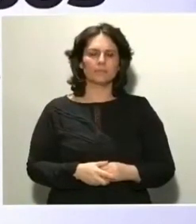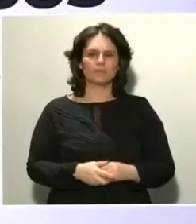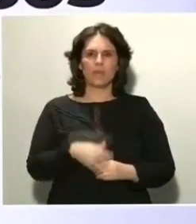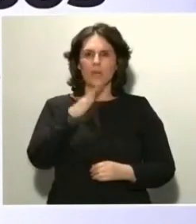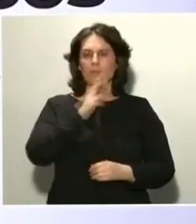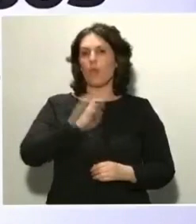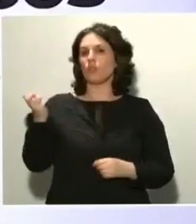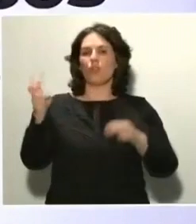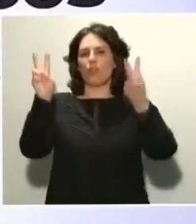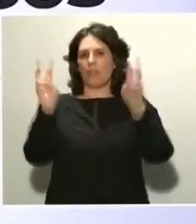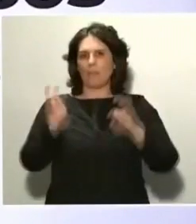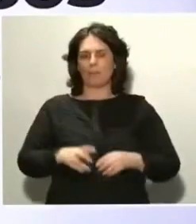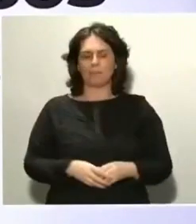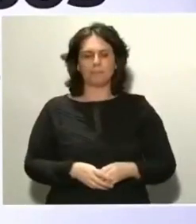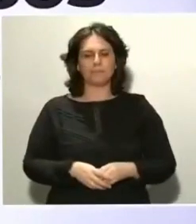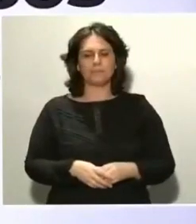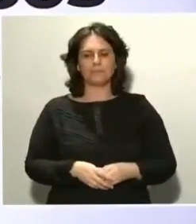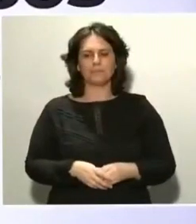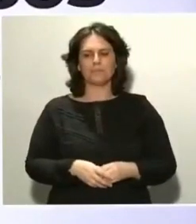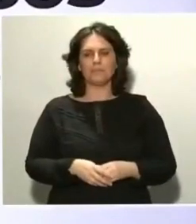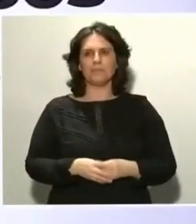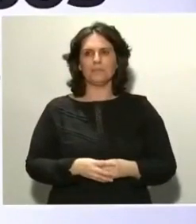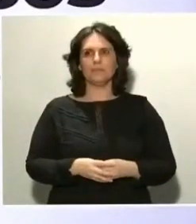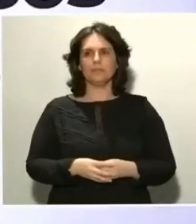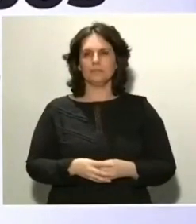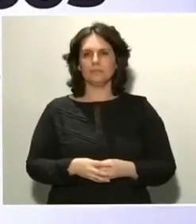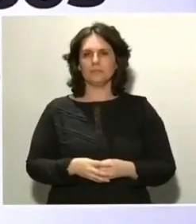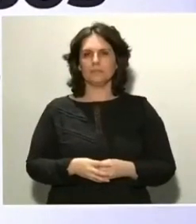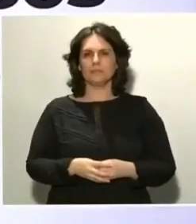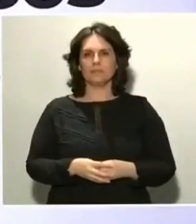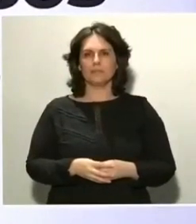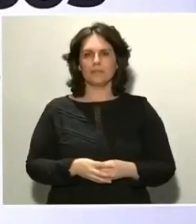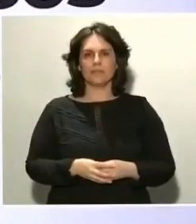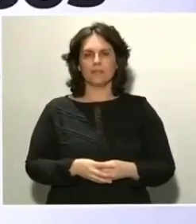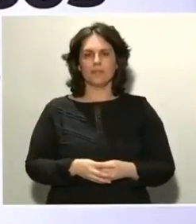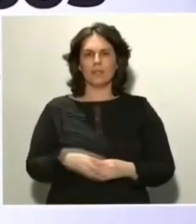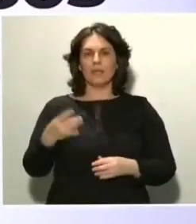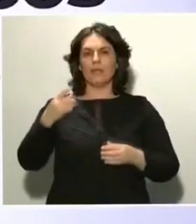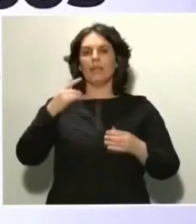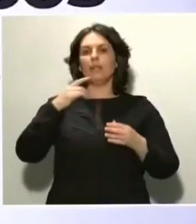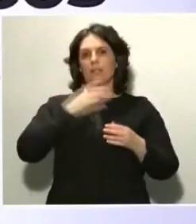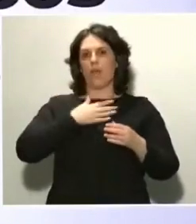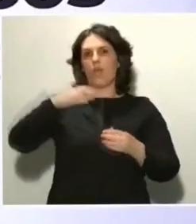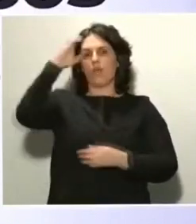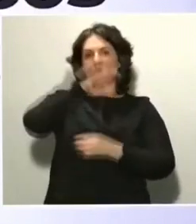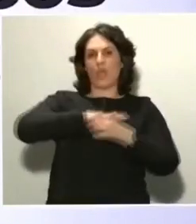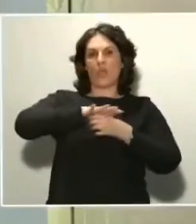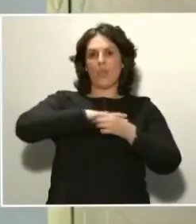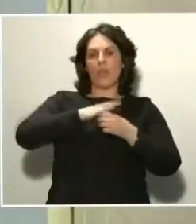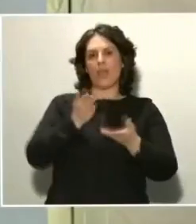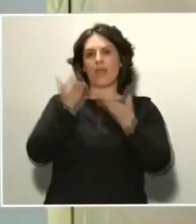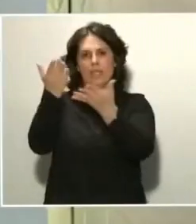en otro orden de cosas, también el sistema de ciencia está ayudando al sistema de sanidad en lo que podemos.